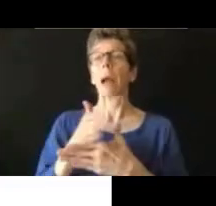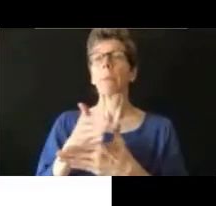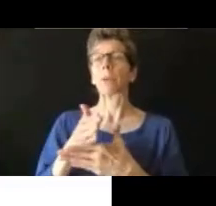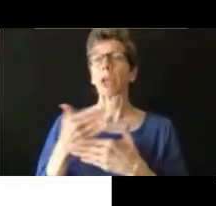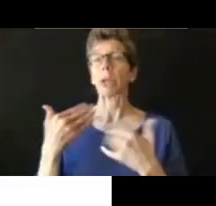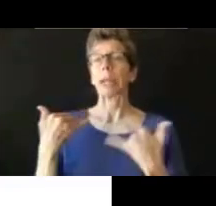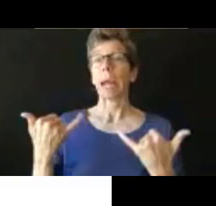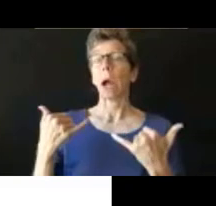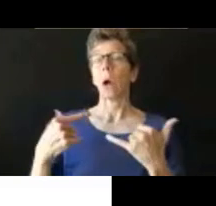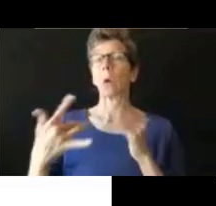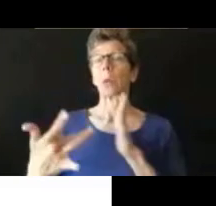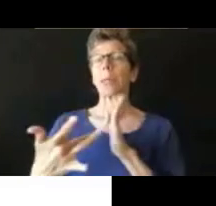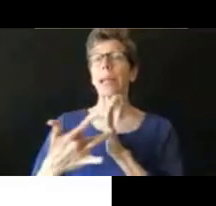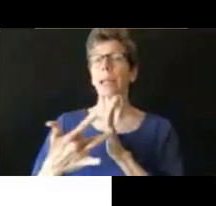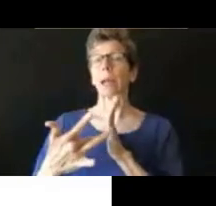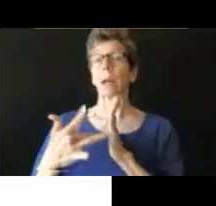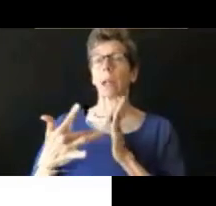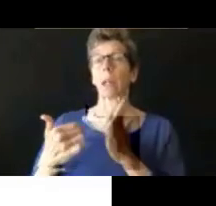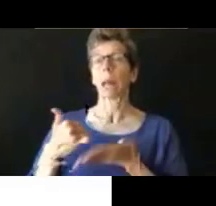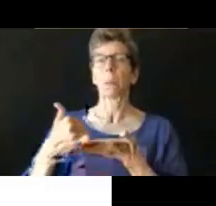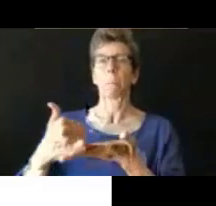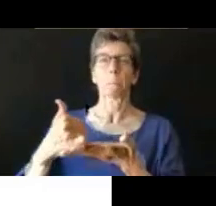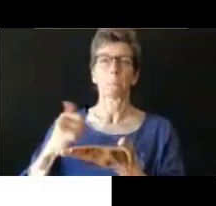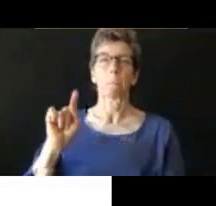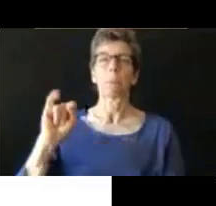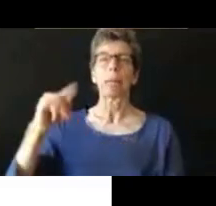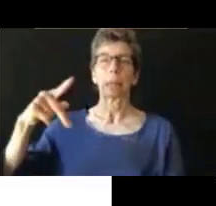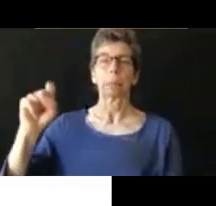tecnológicos para este webinario.